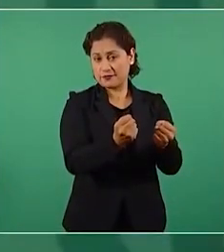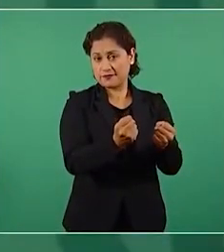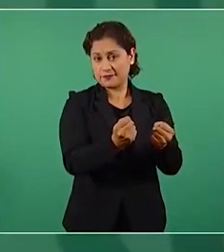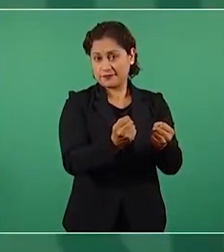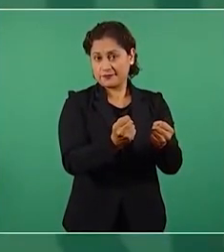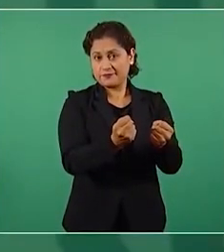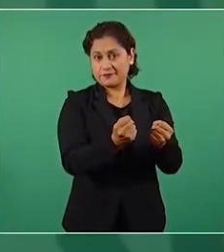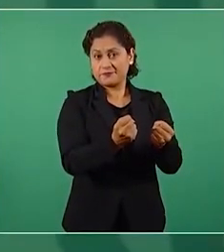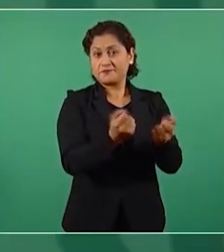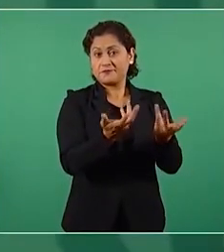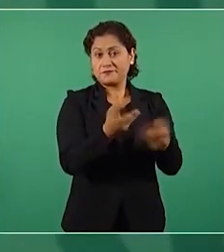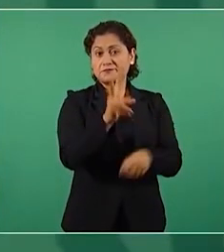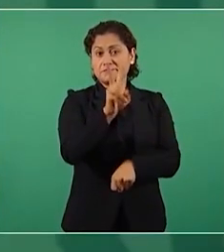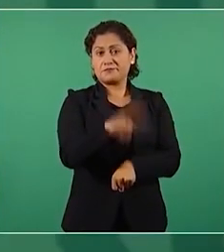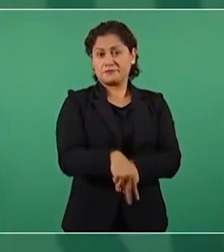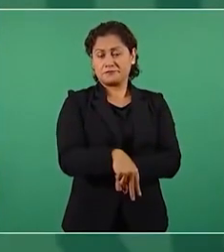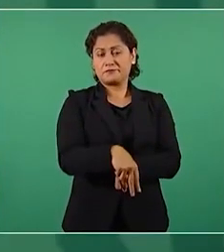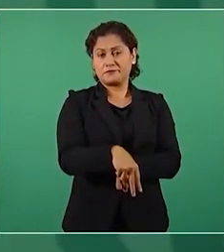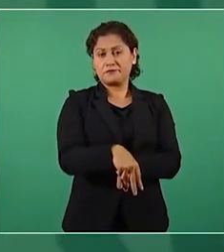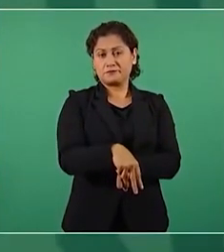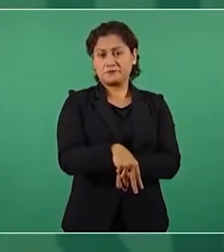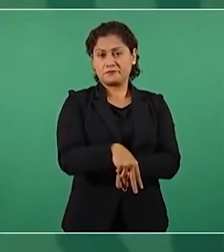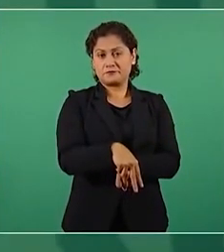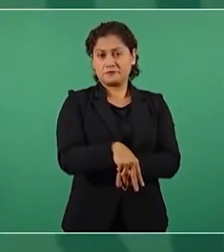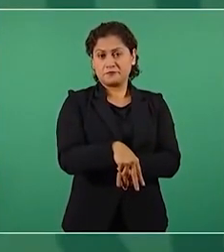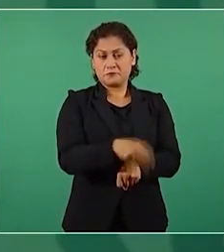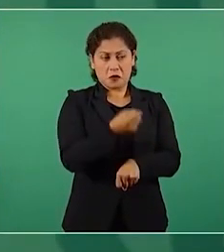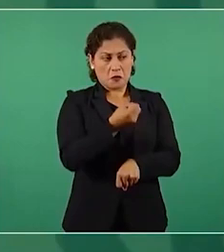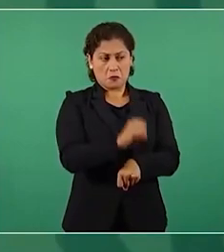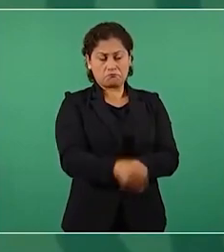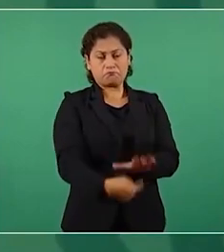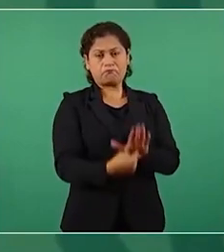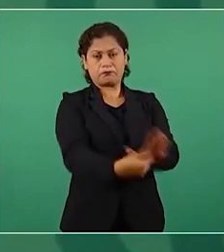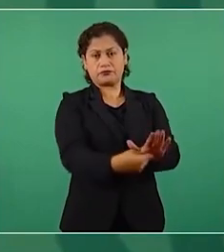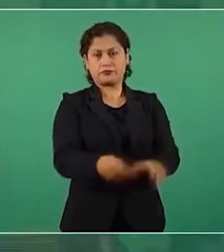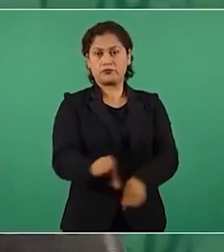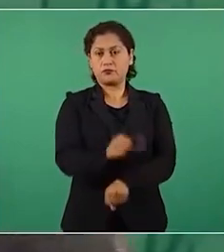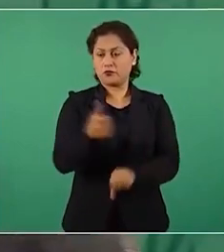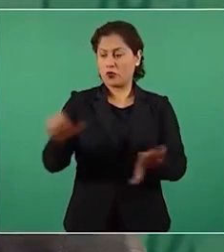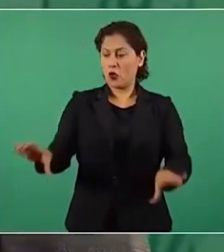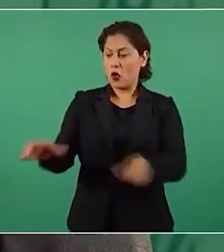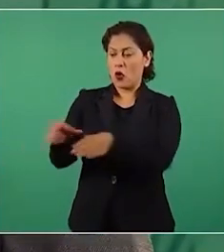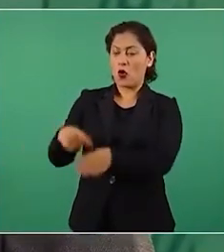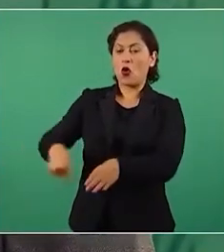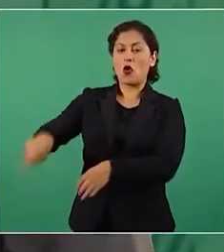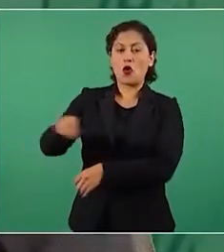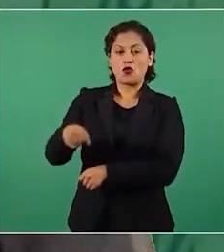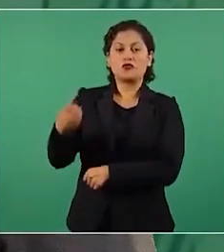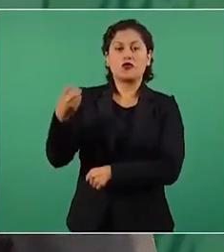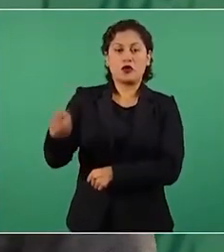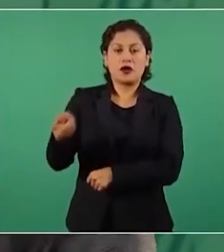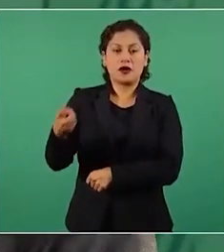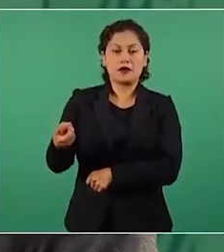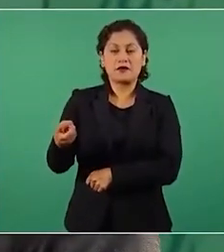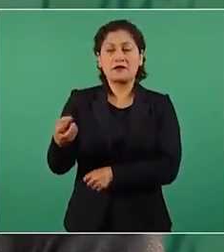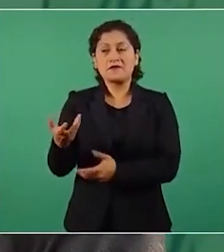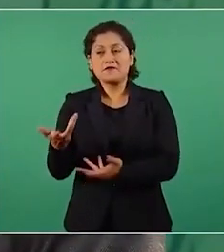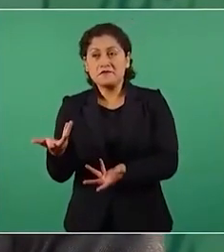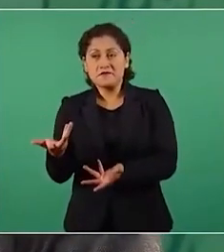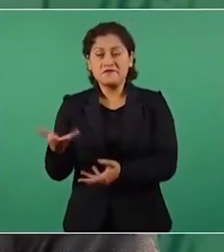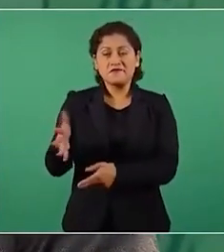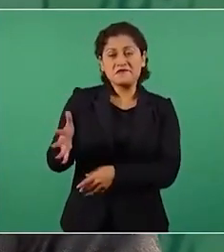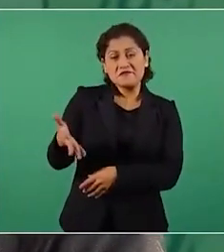matices y otro supuestamente plural un poco así como es el